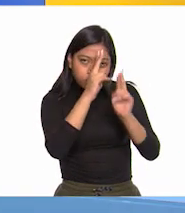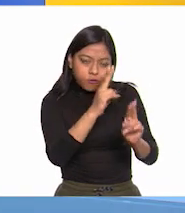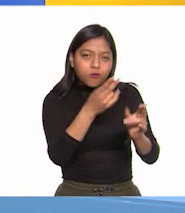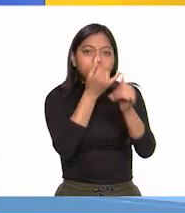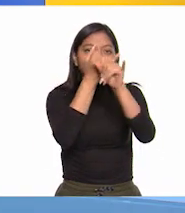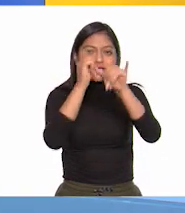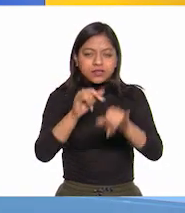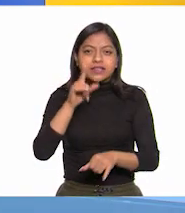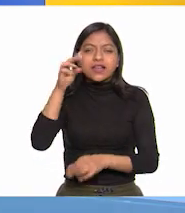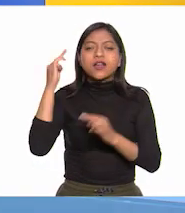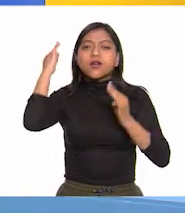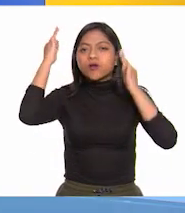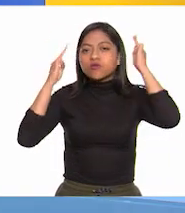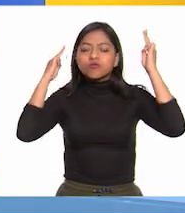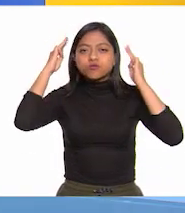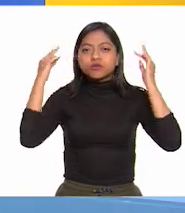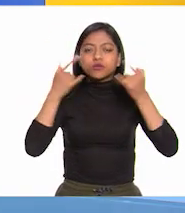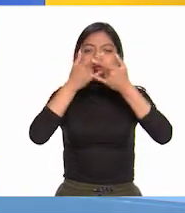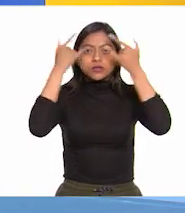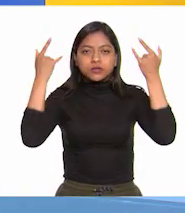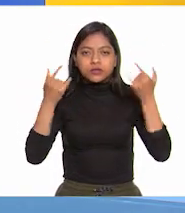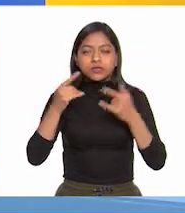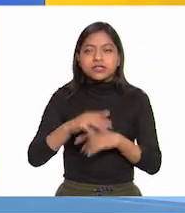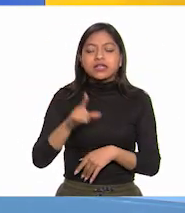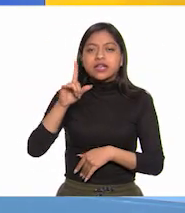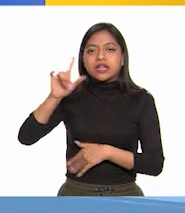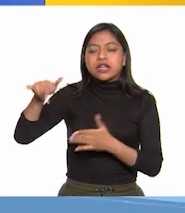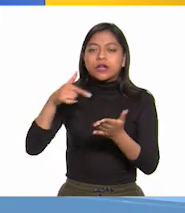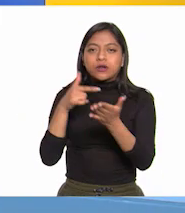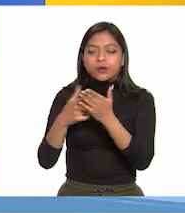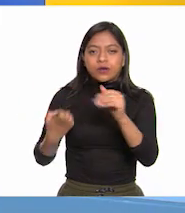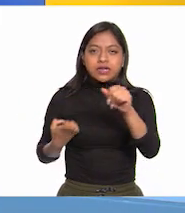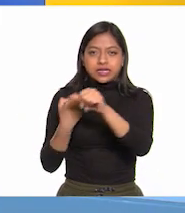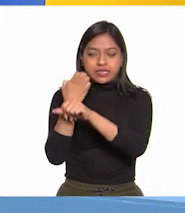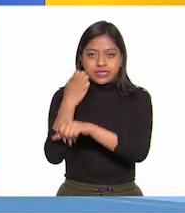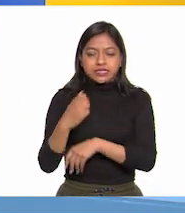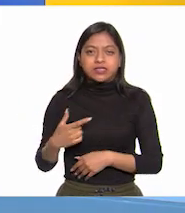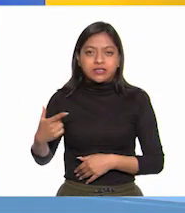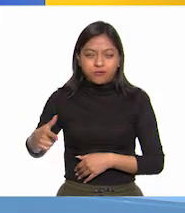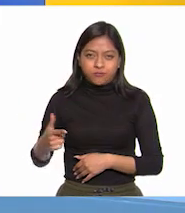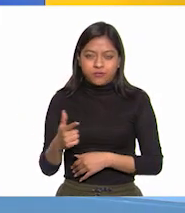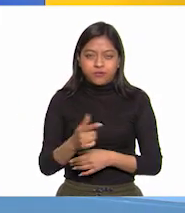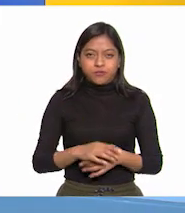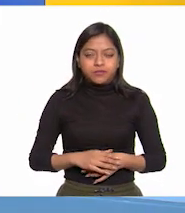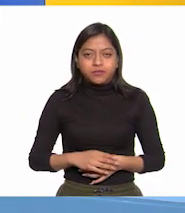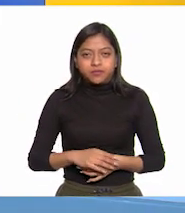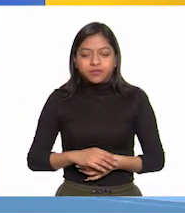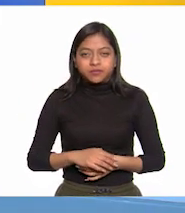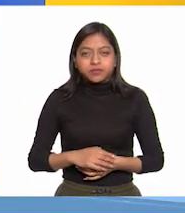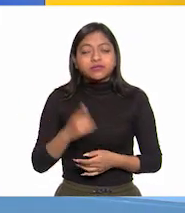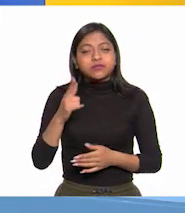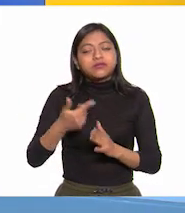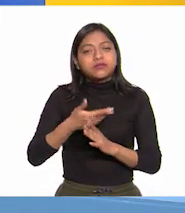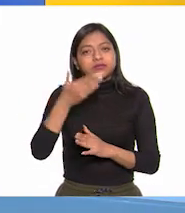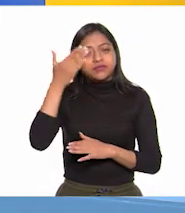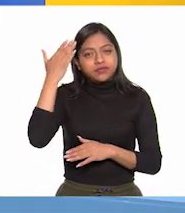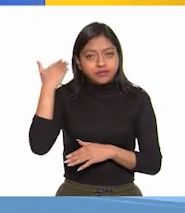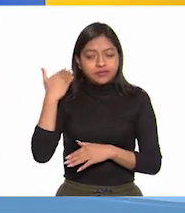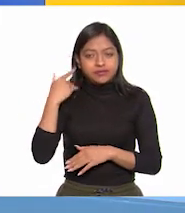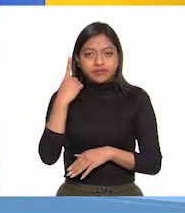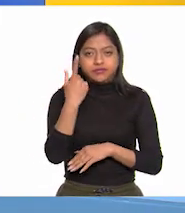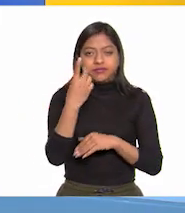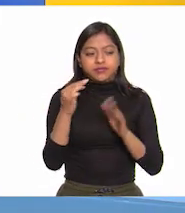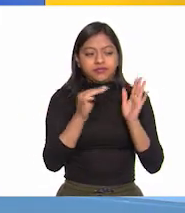encuentra en el Museo Histórico Excurato de Dolores en el estado de Guanajuato y data del año 1834.